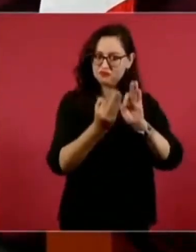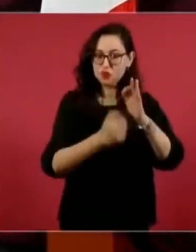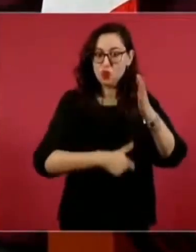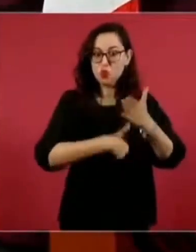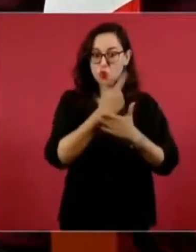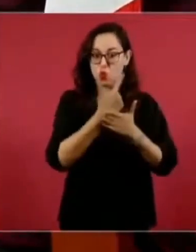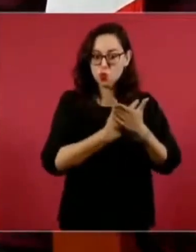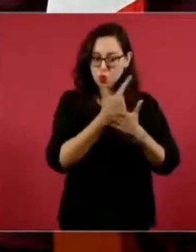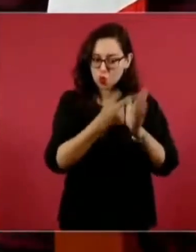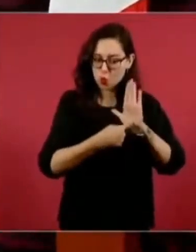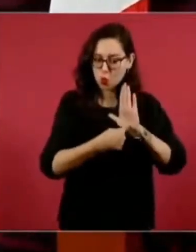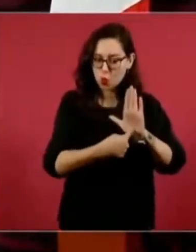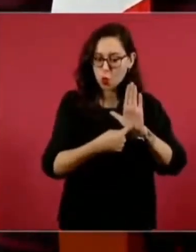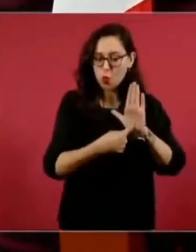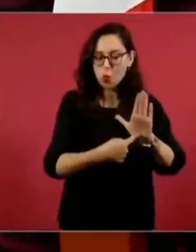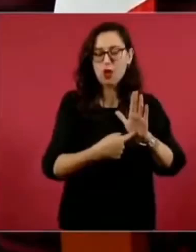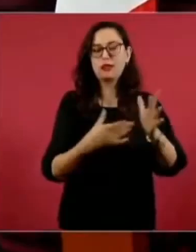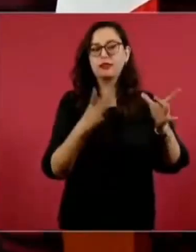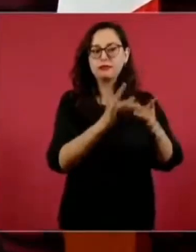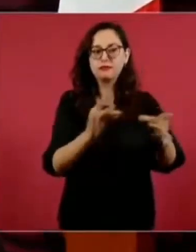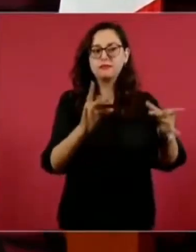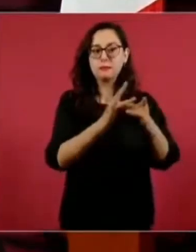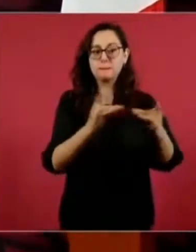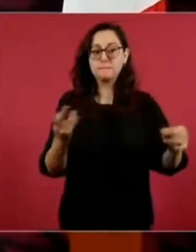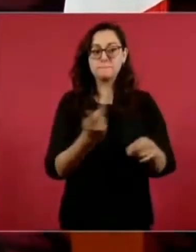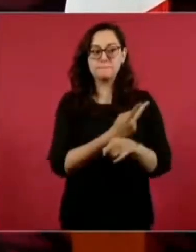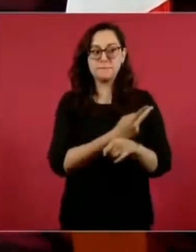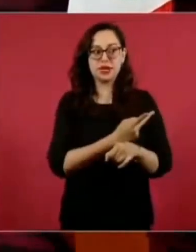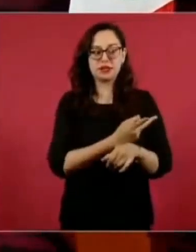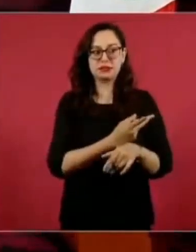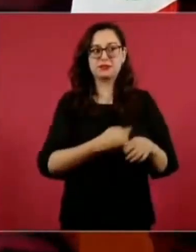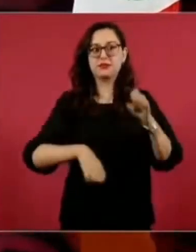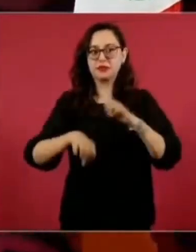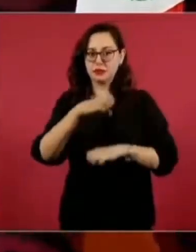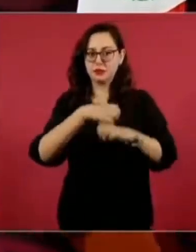todo, ¿qué hicieron con tanto dinero?